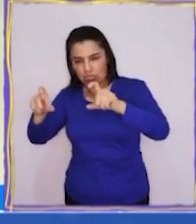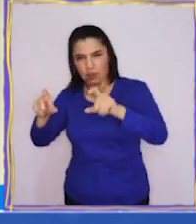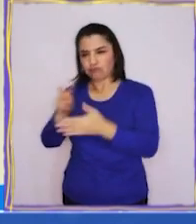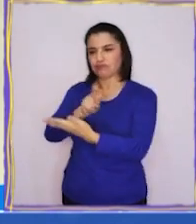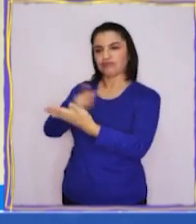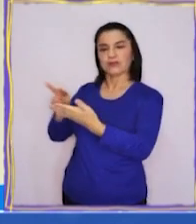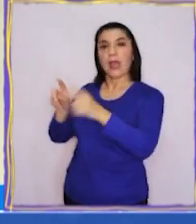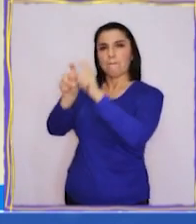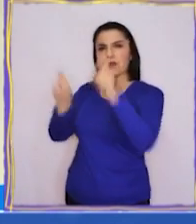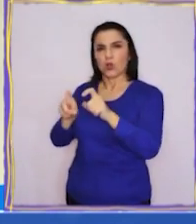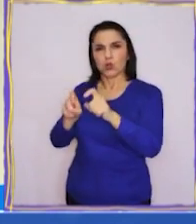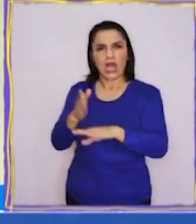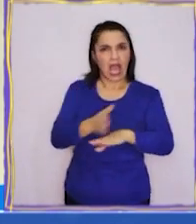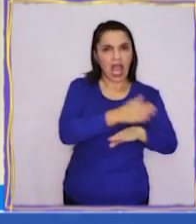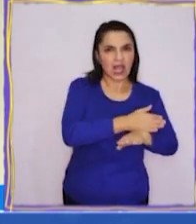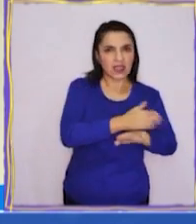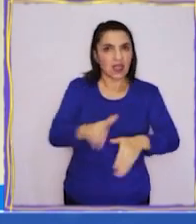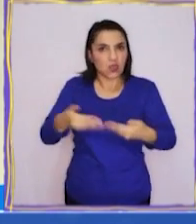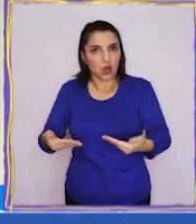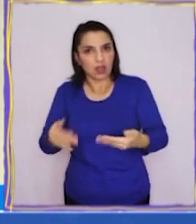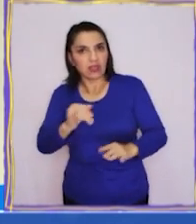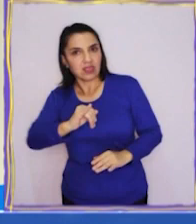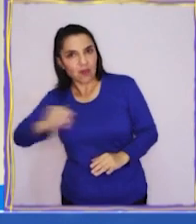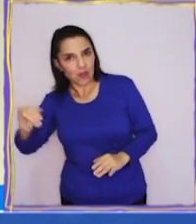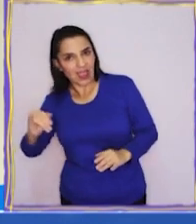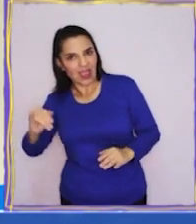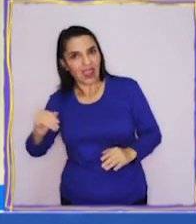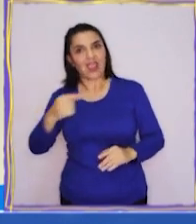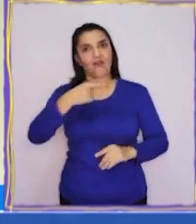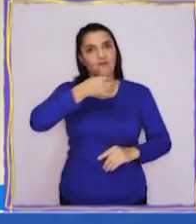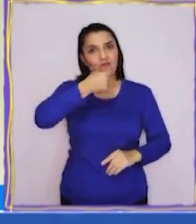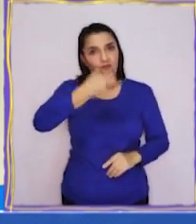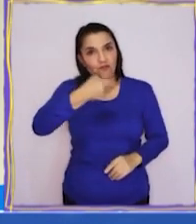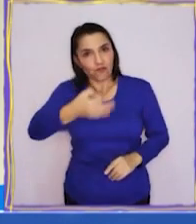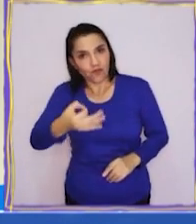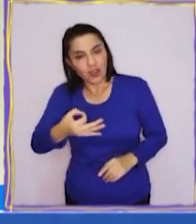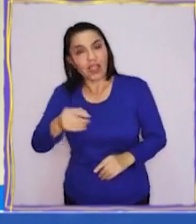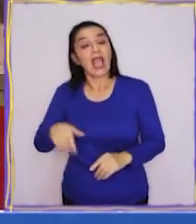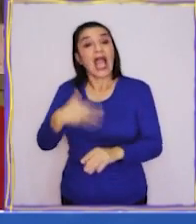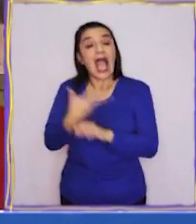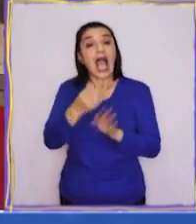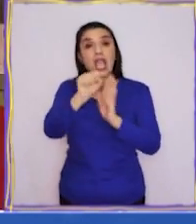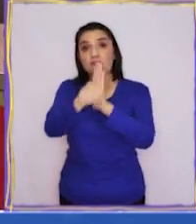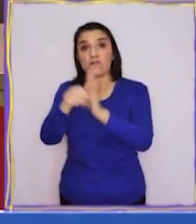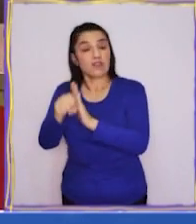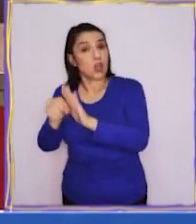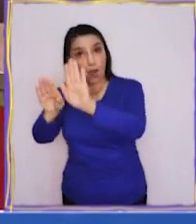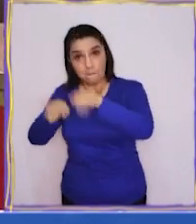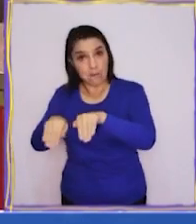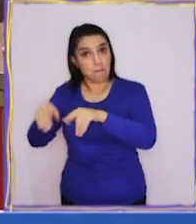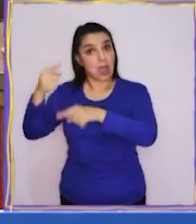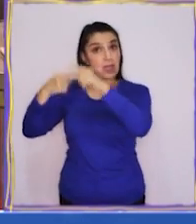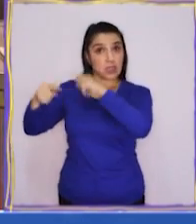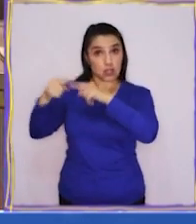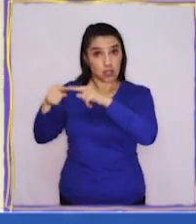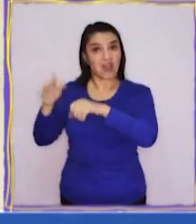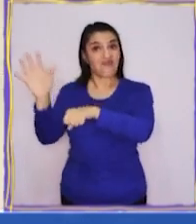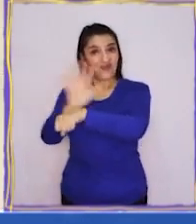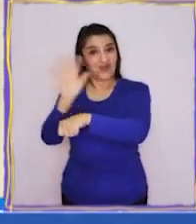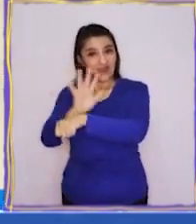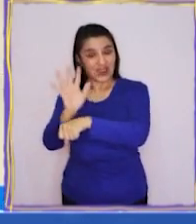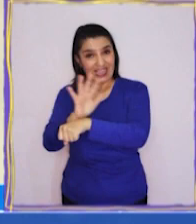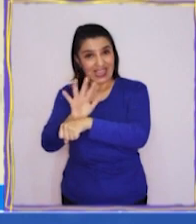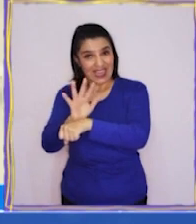hacen preguntas del antes, durante y después. También lo más entretenido es que hay un video que explica esta misma historia con animaciones.